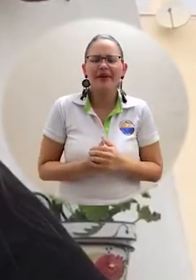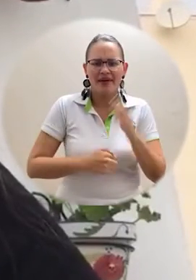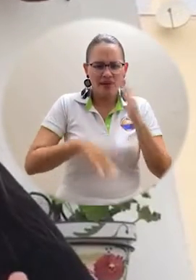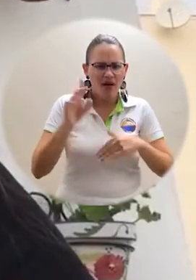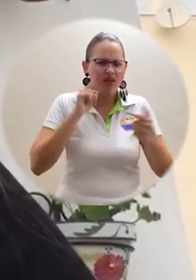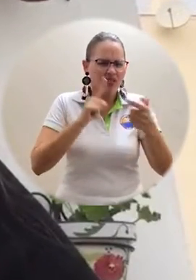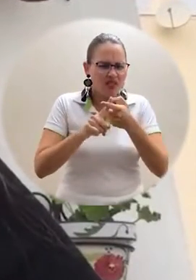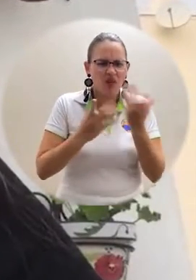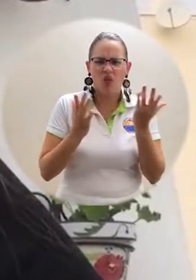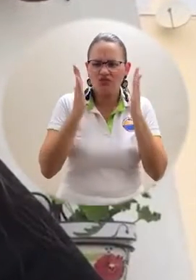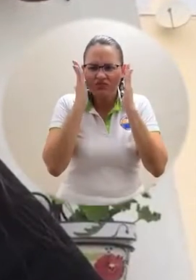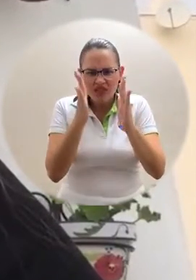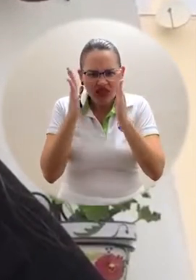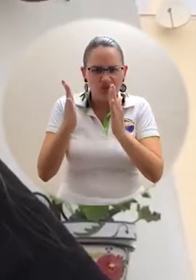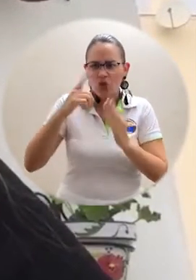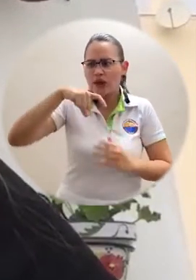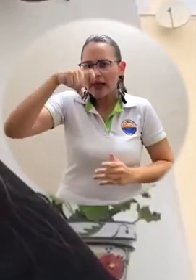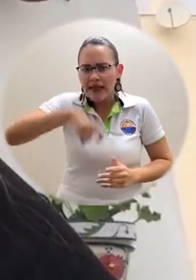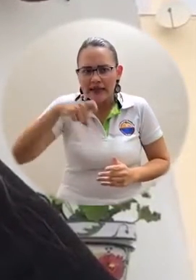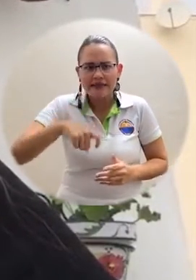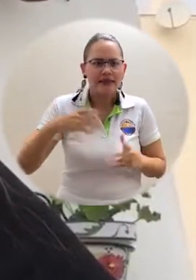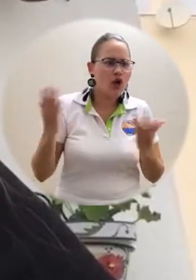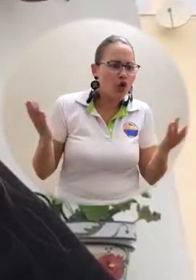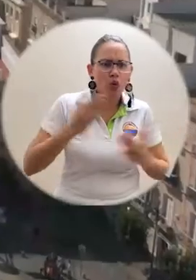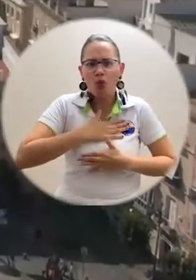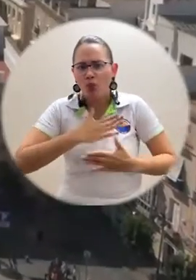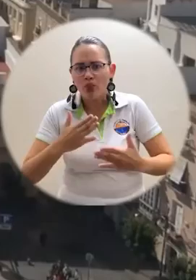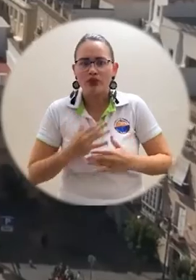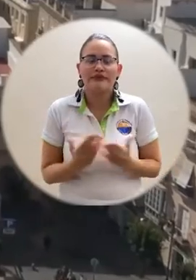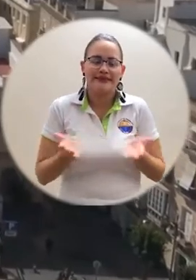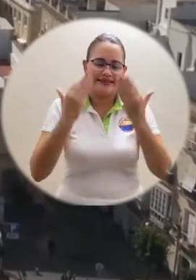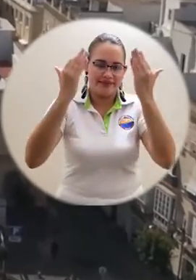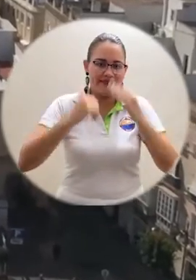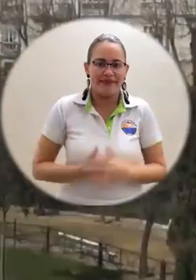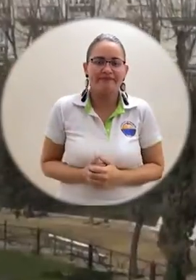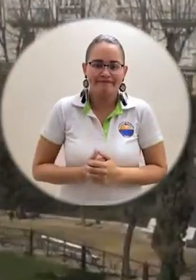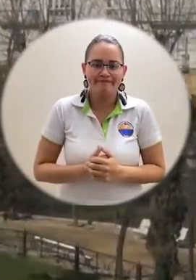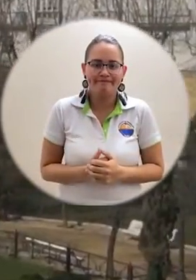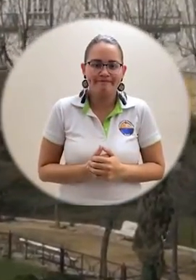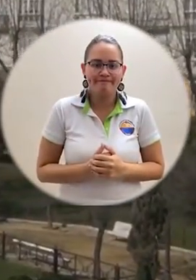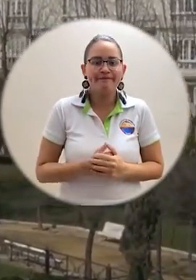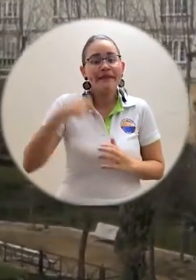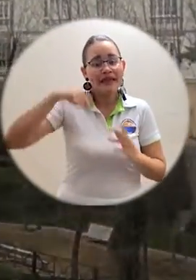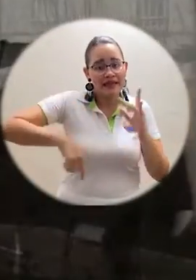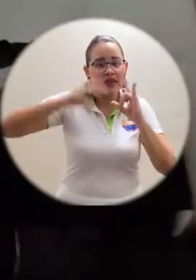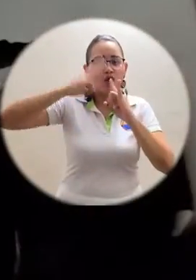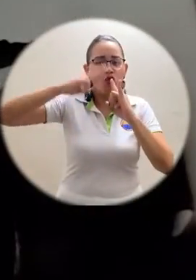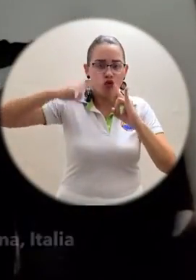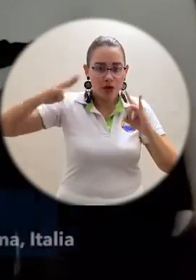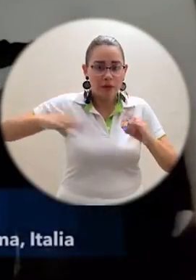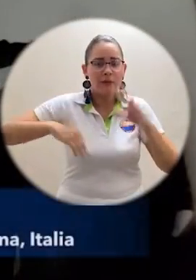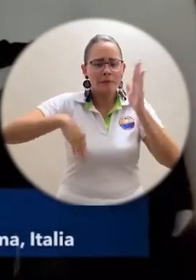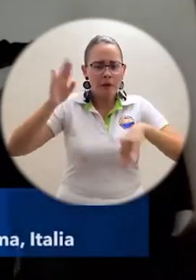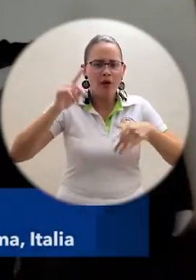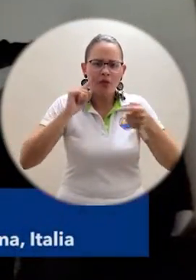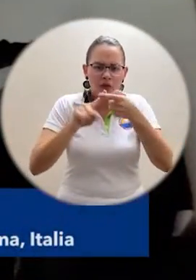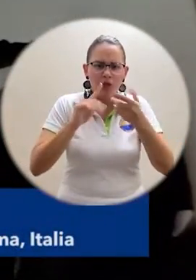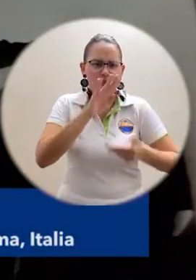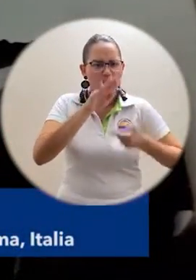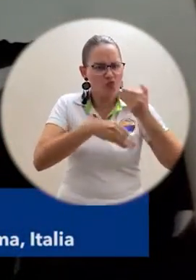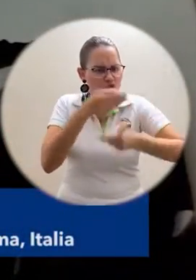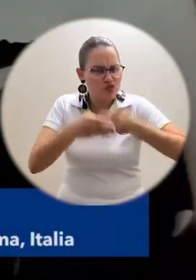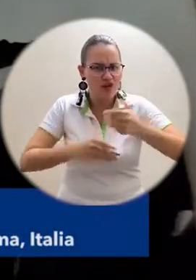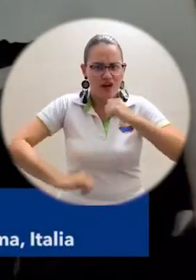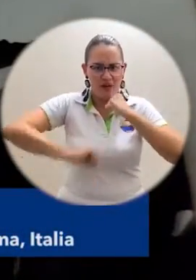porque está siempre conectado con nosotros, atento a nuestras necesidades. La universidad ha contado con